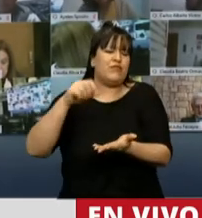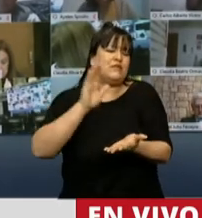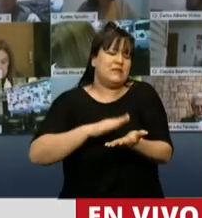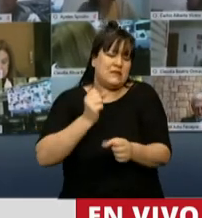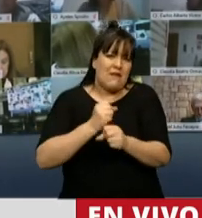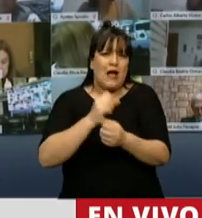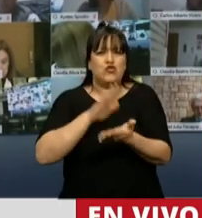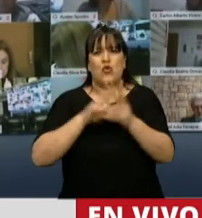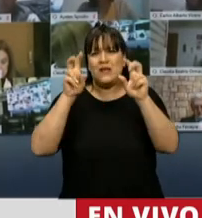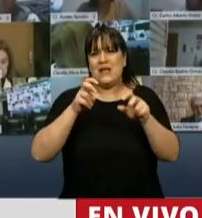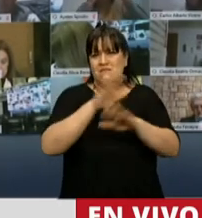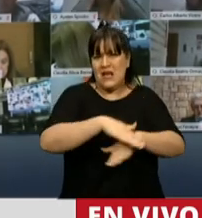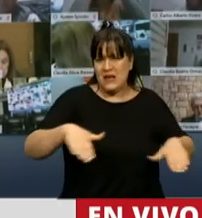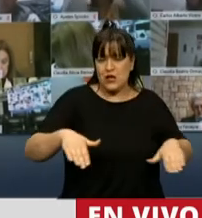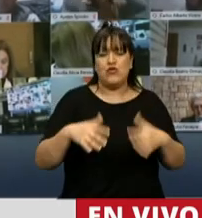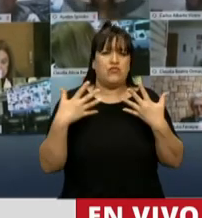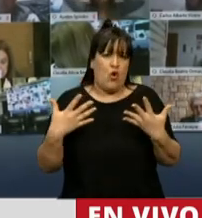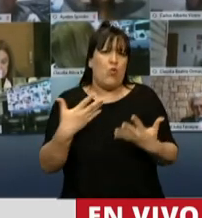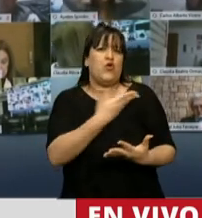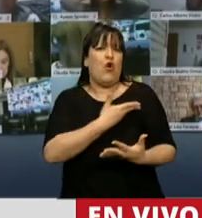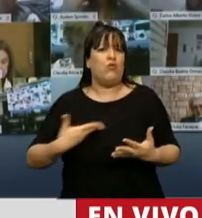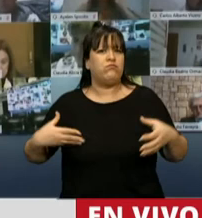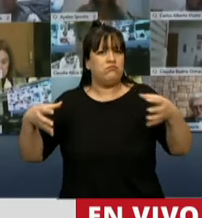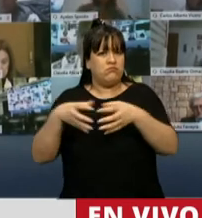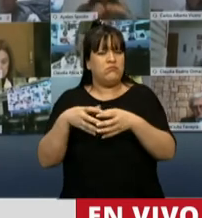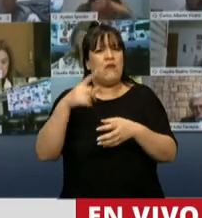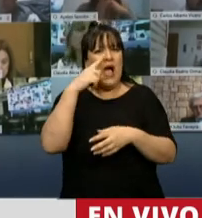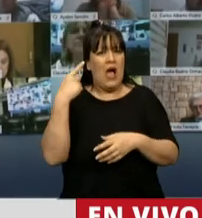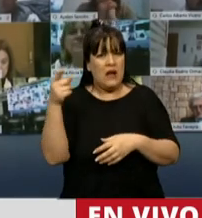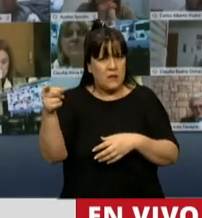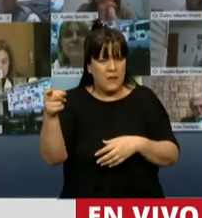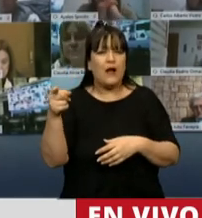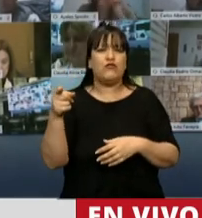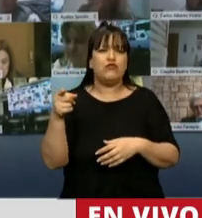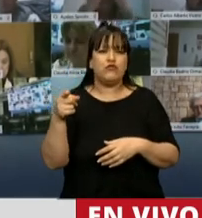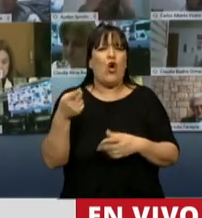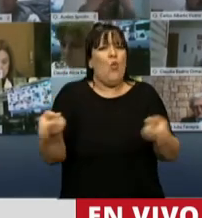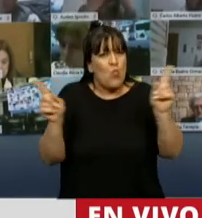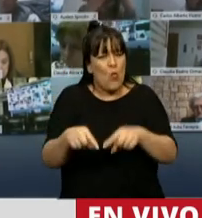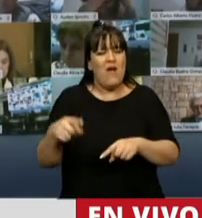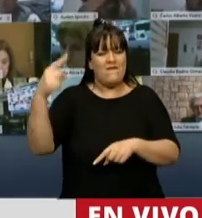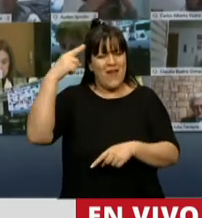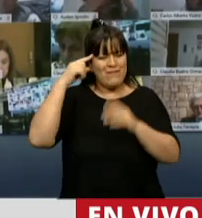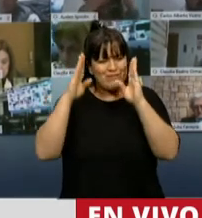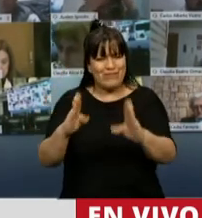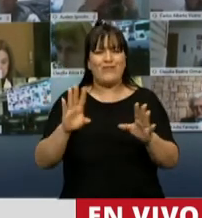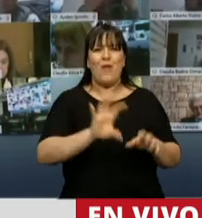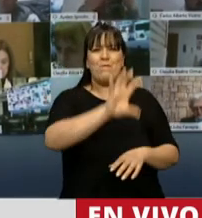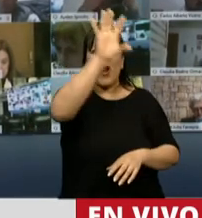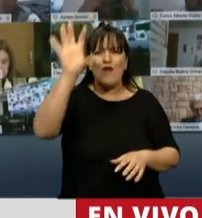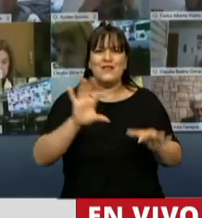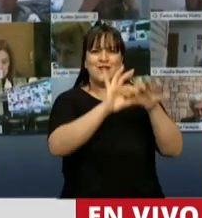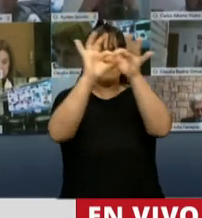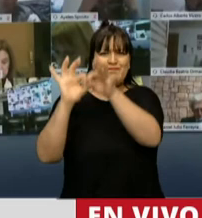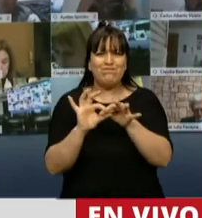que desde el gobierno de Alberto Fernández estamos recuperando este enfoque integral y federal en todo lo que